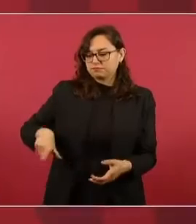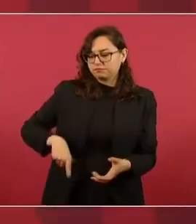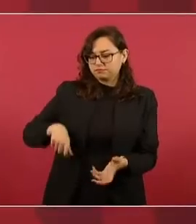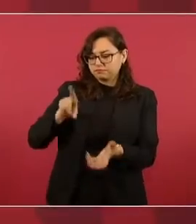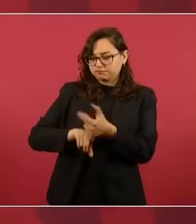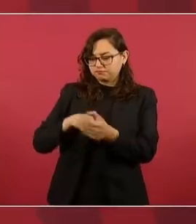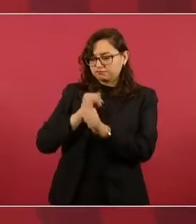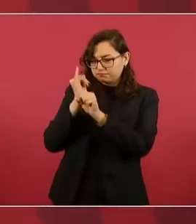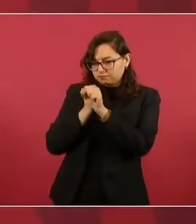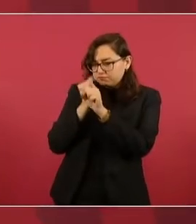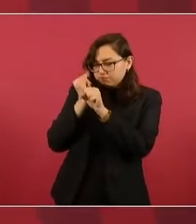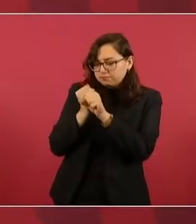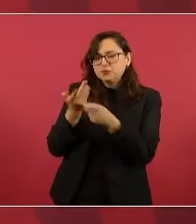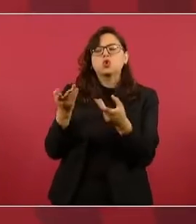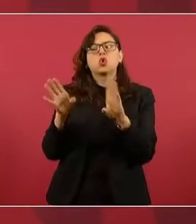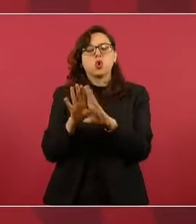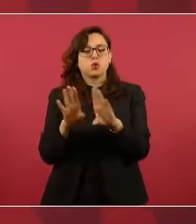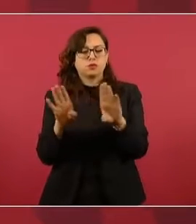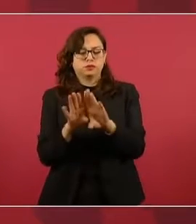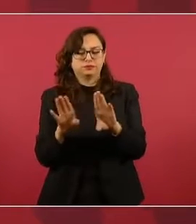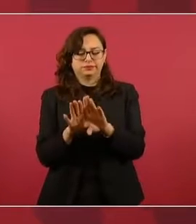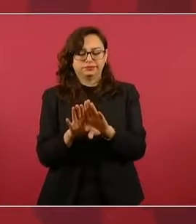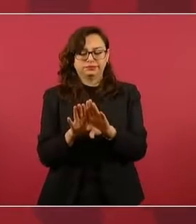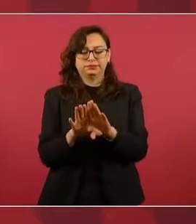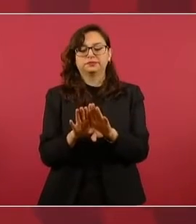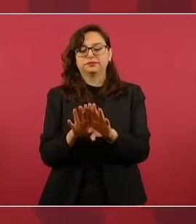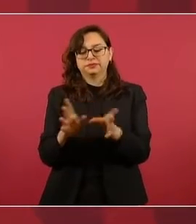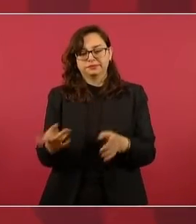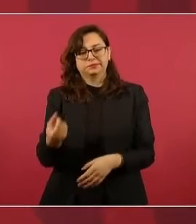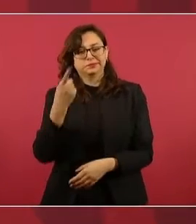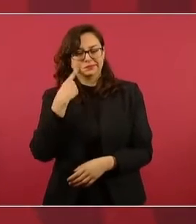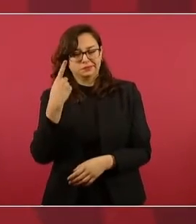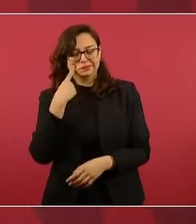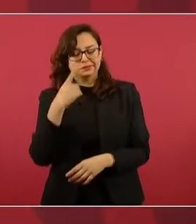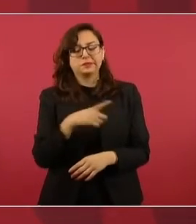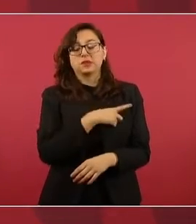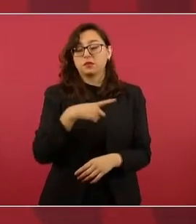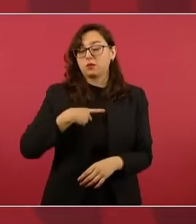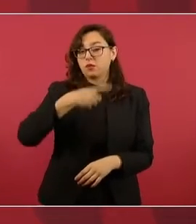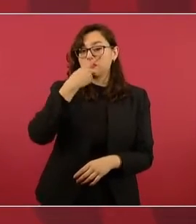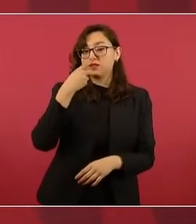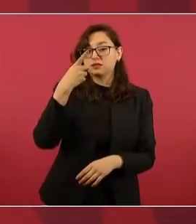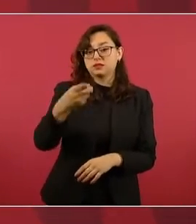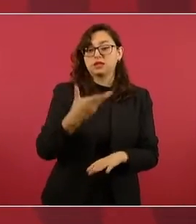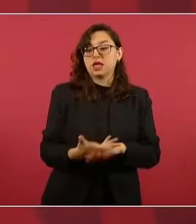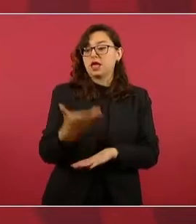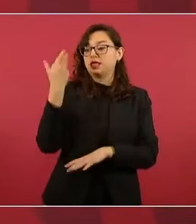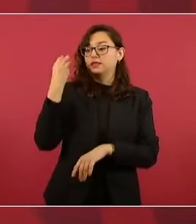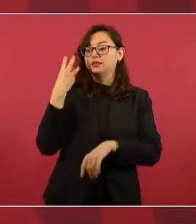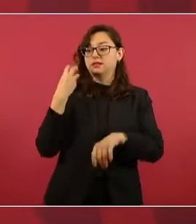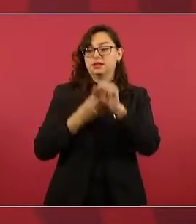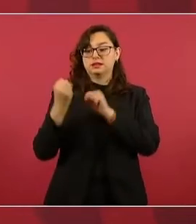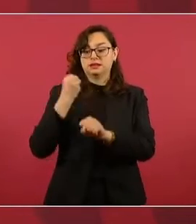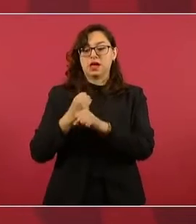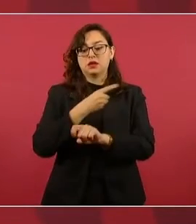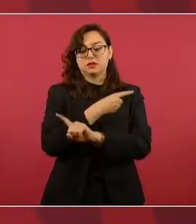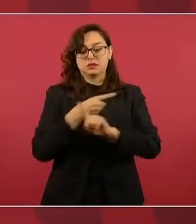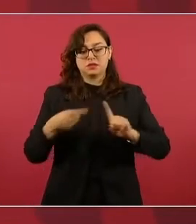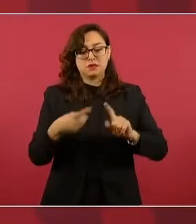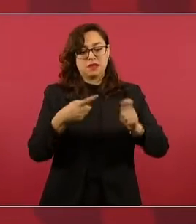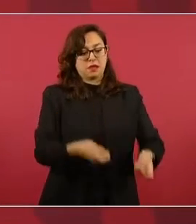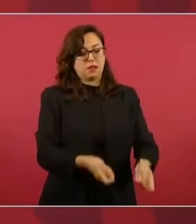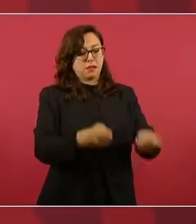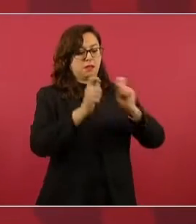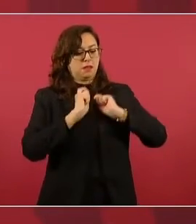Para empezar, desde que tomé posesión, hablé de que